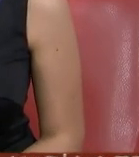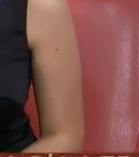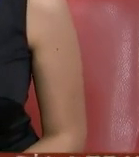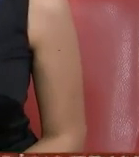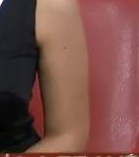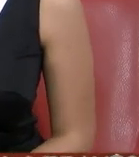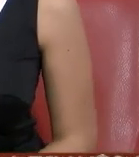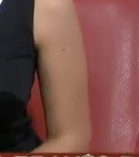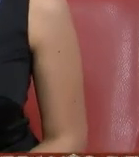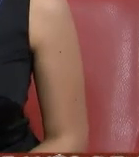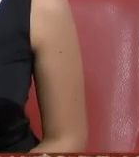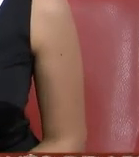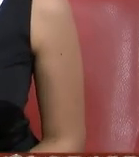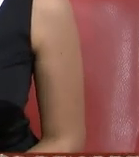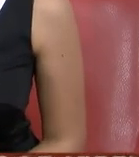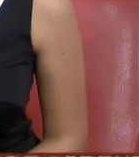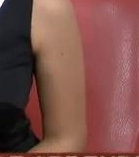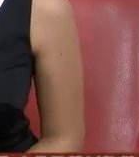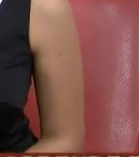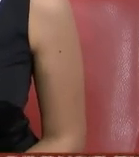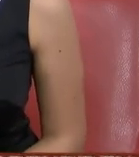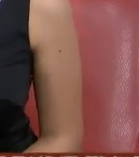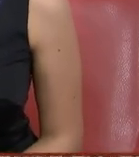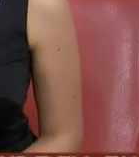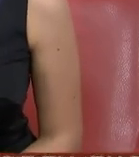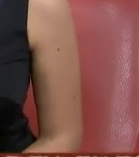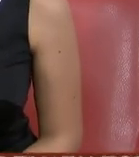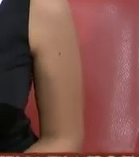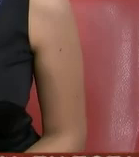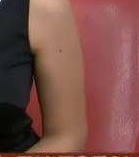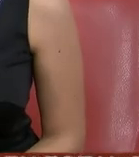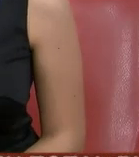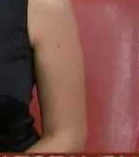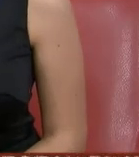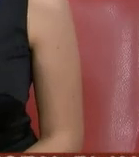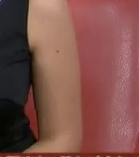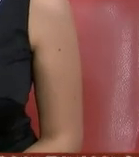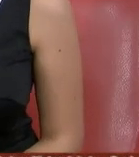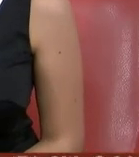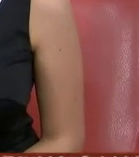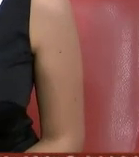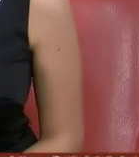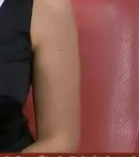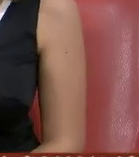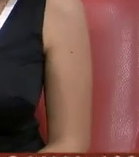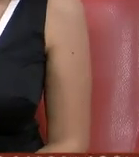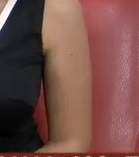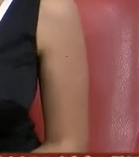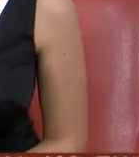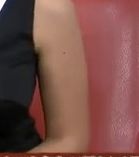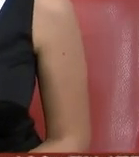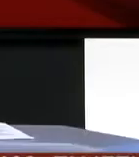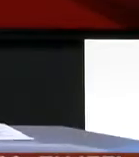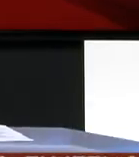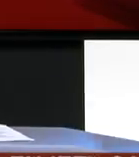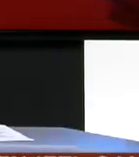equivocados ya veremos lo que sucede esta es la información que tengan excelente lunes excelente inicio de octubre y nos vemos mañana